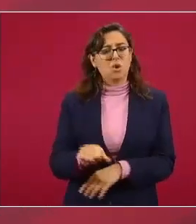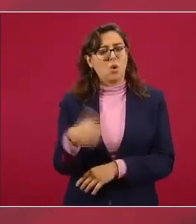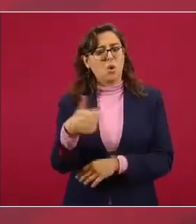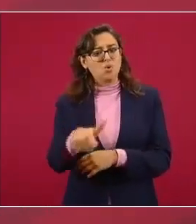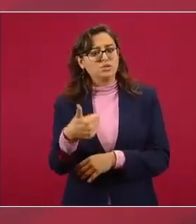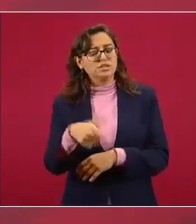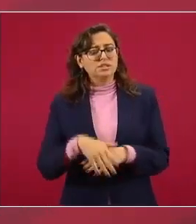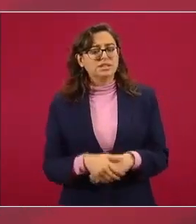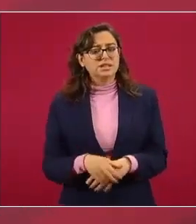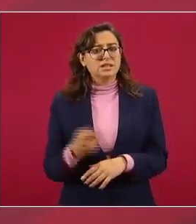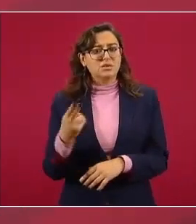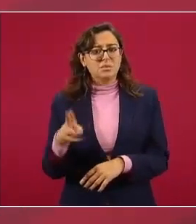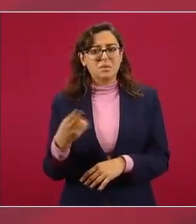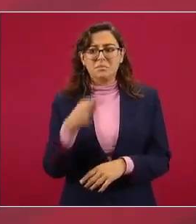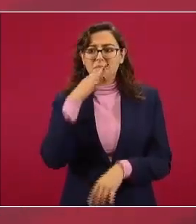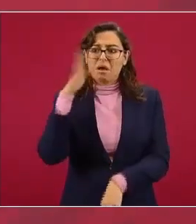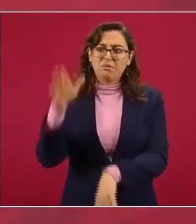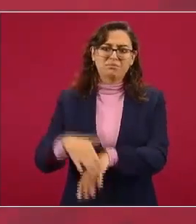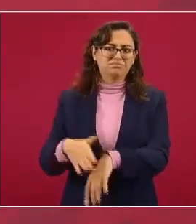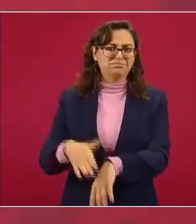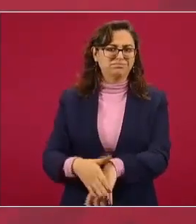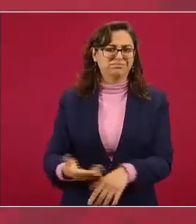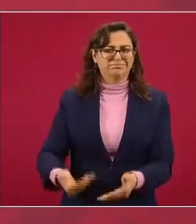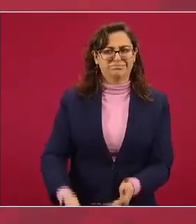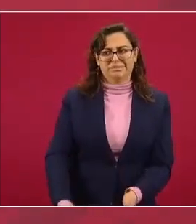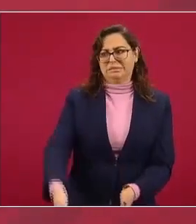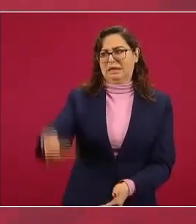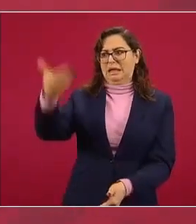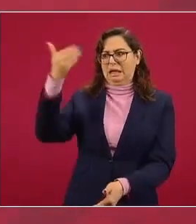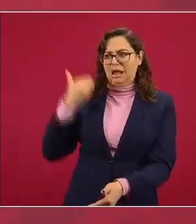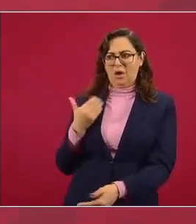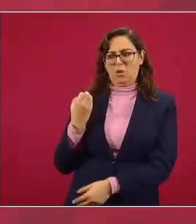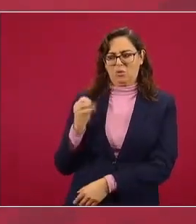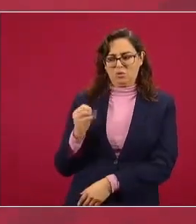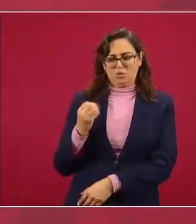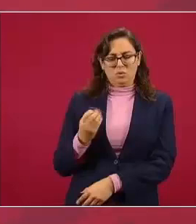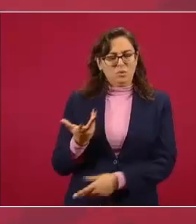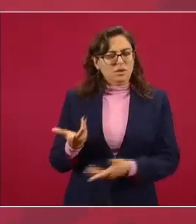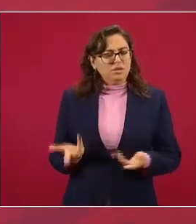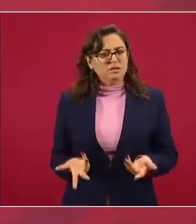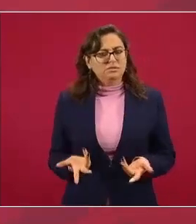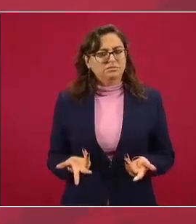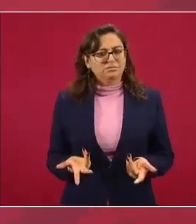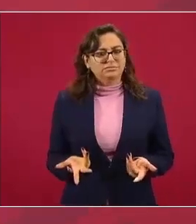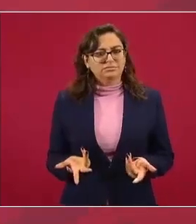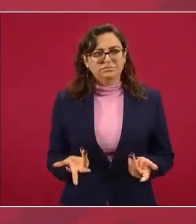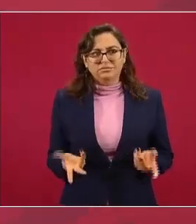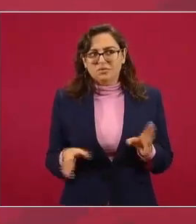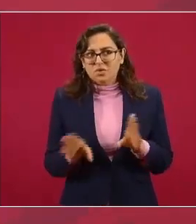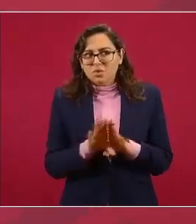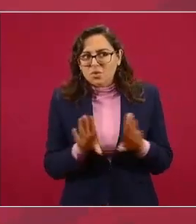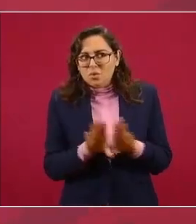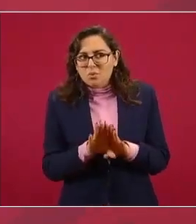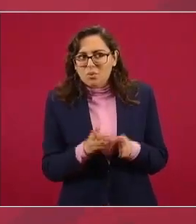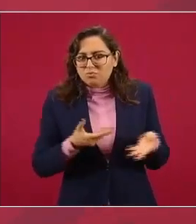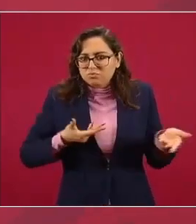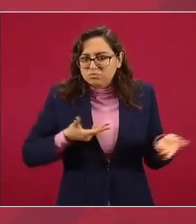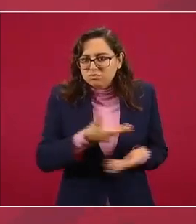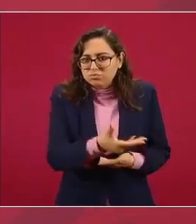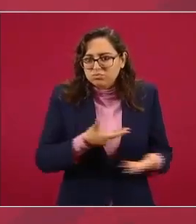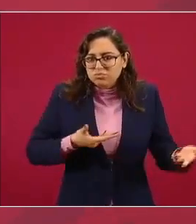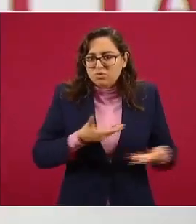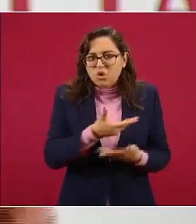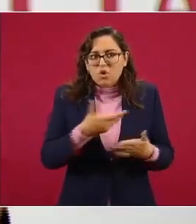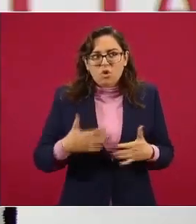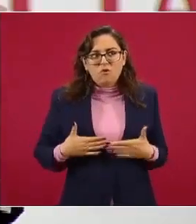entonces no puede haber una base de confianza y eficacia en la cooperación como ya